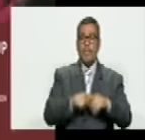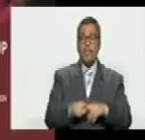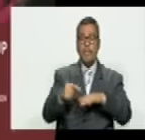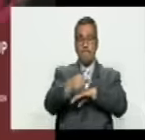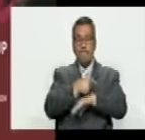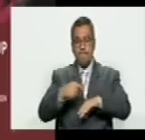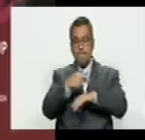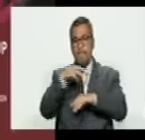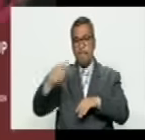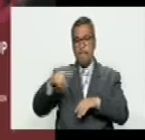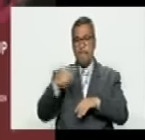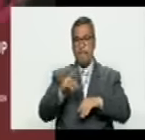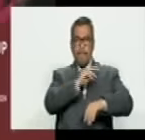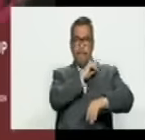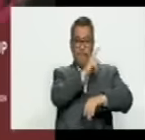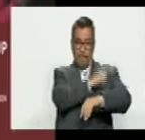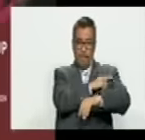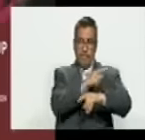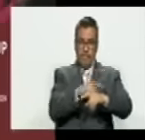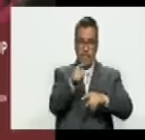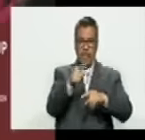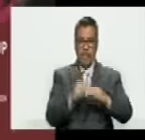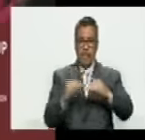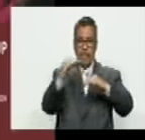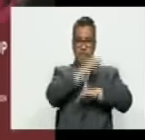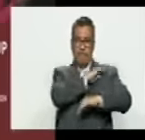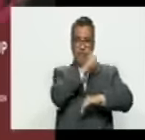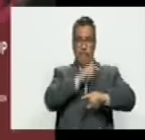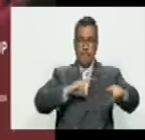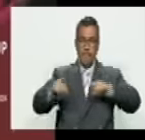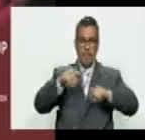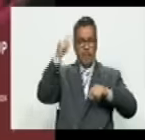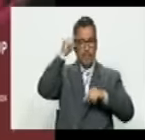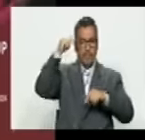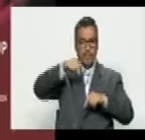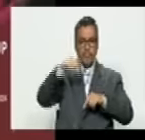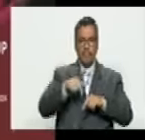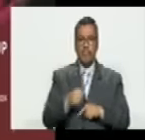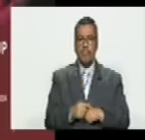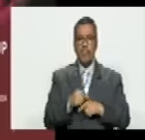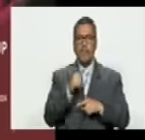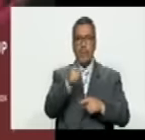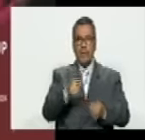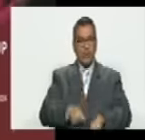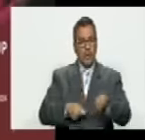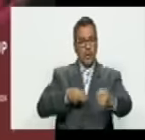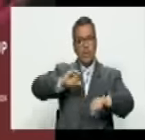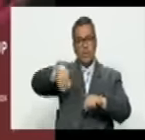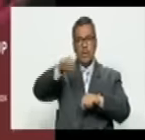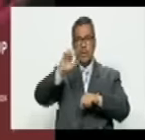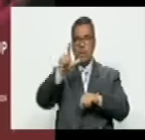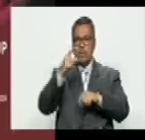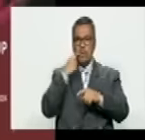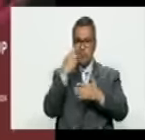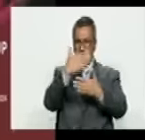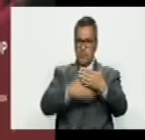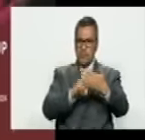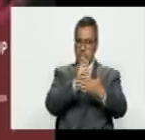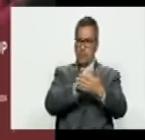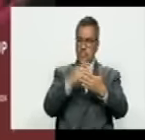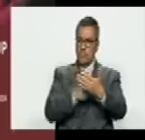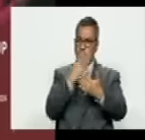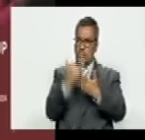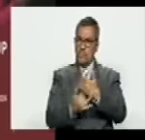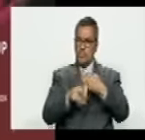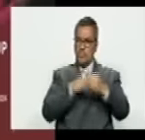gobierno demócrata está en el poder o los demócratas están en el poder como es el caso de hoy y Fierstein inscribió en julio ese folleto que está ahí que se llama